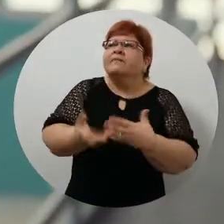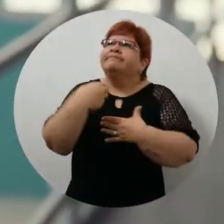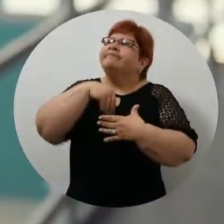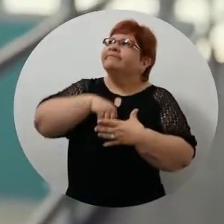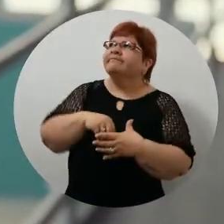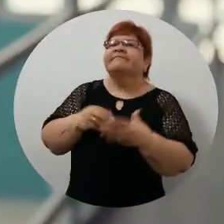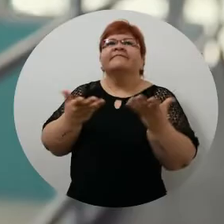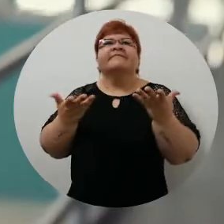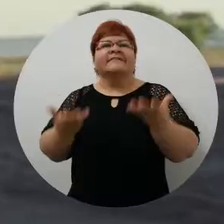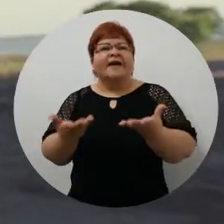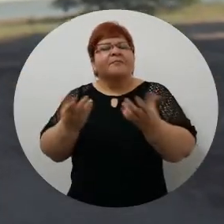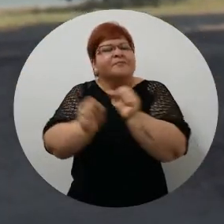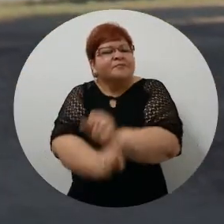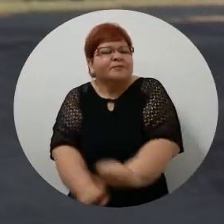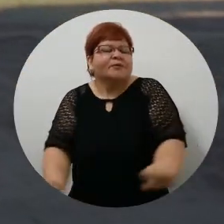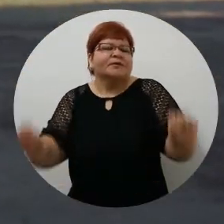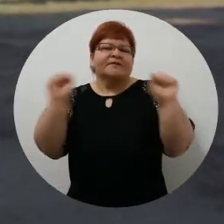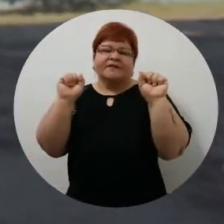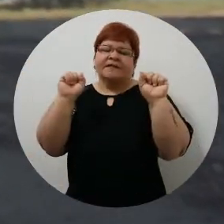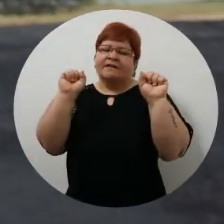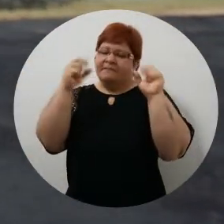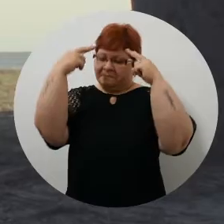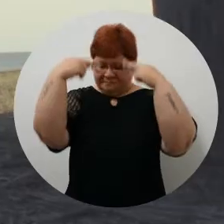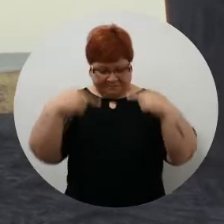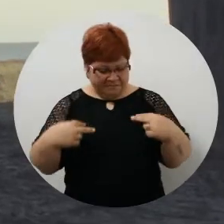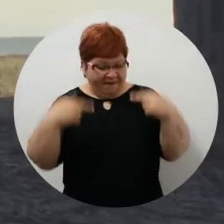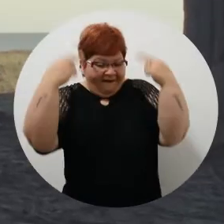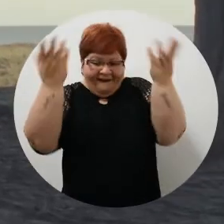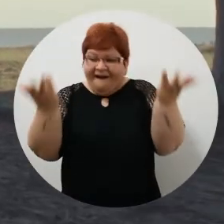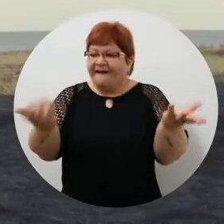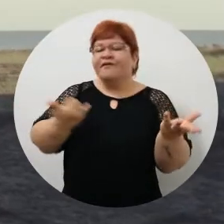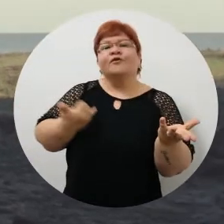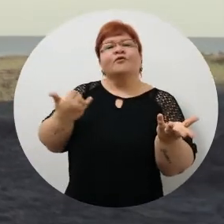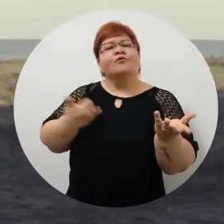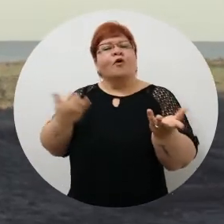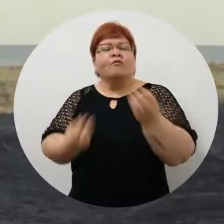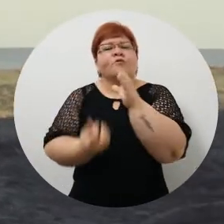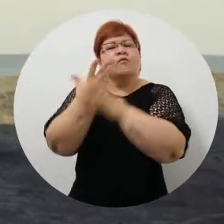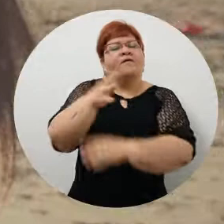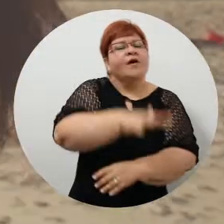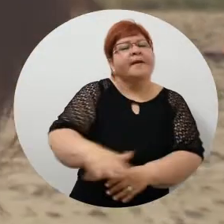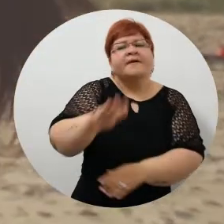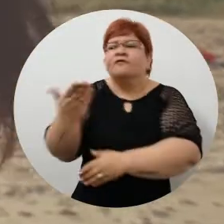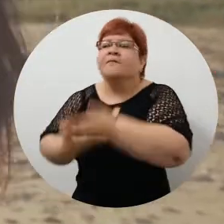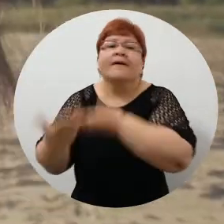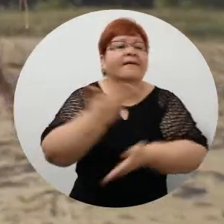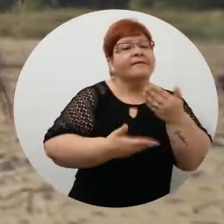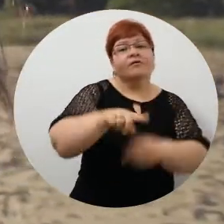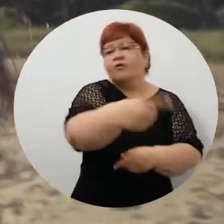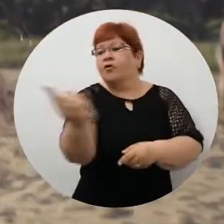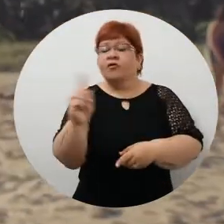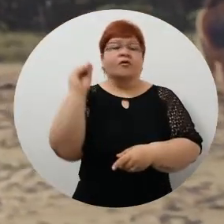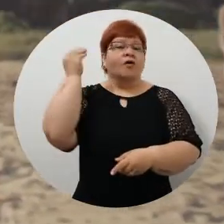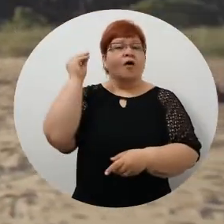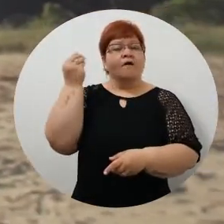deja la posibilidad de verse transitando nuevos espacios, de poder compartir con otros,